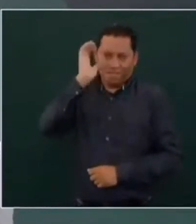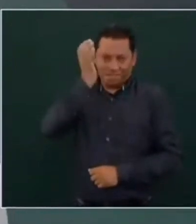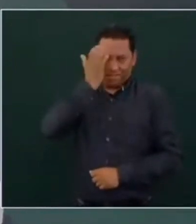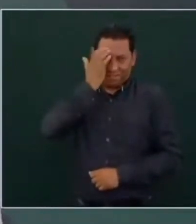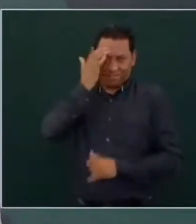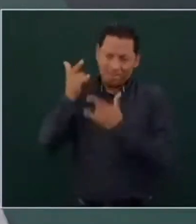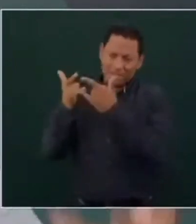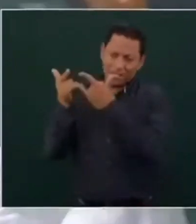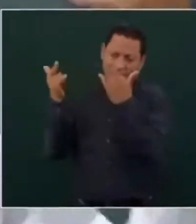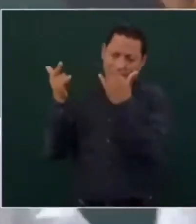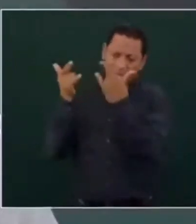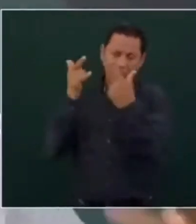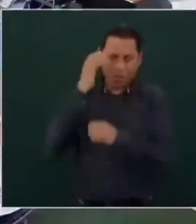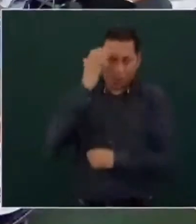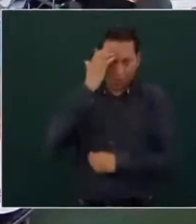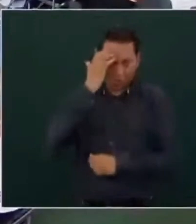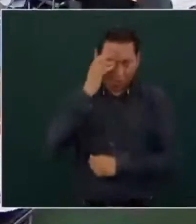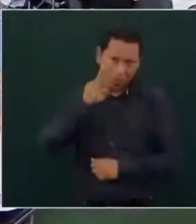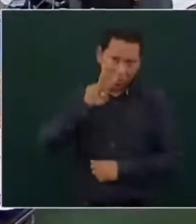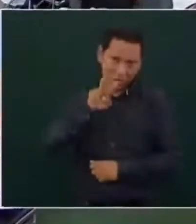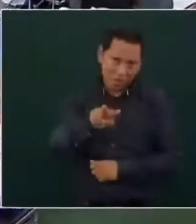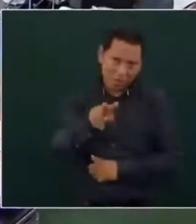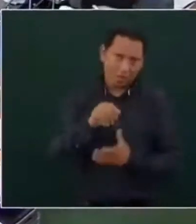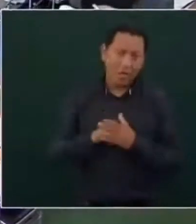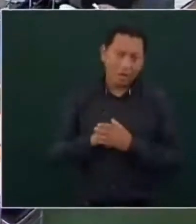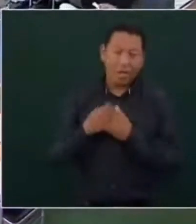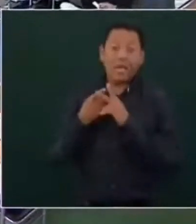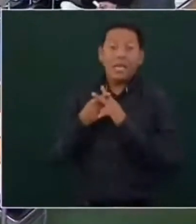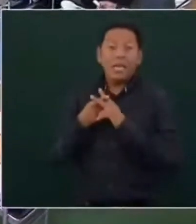cuando surge un movimiento